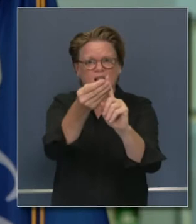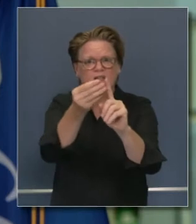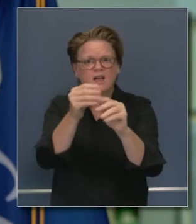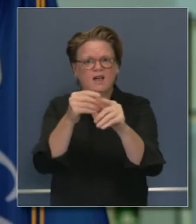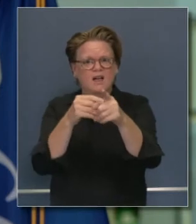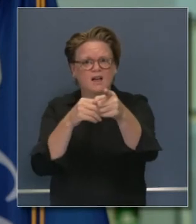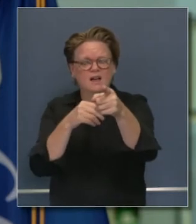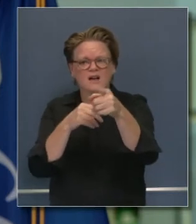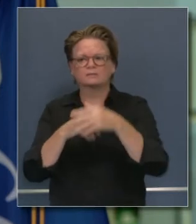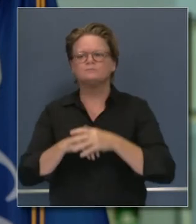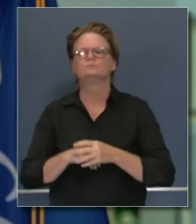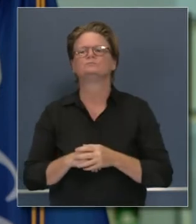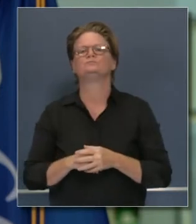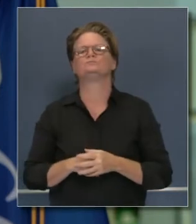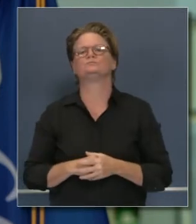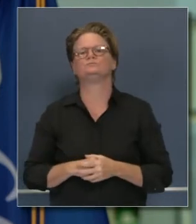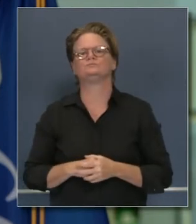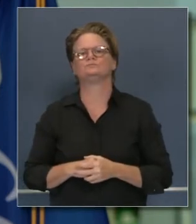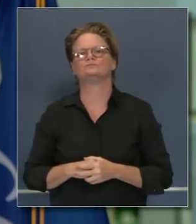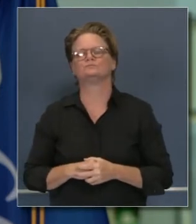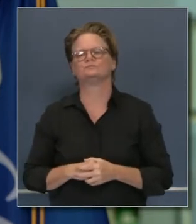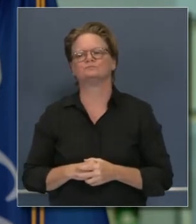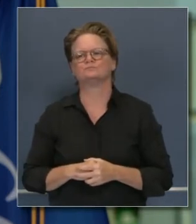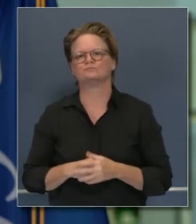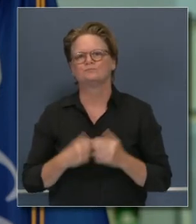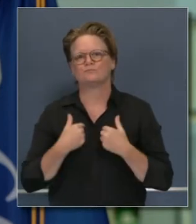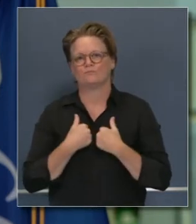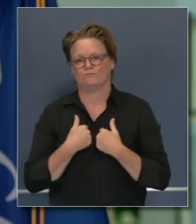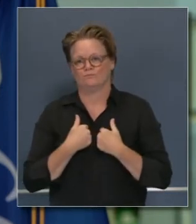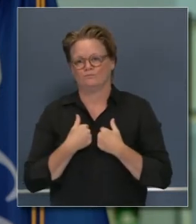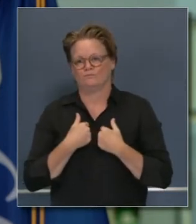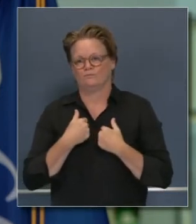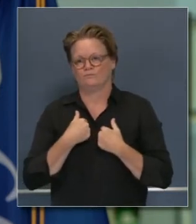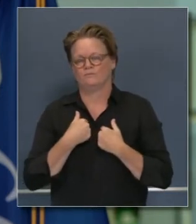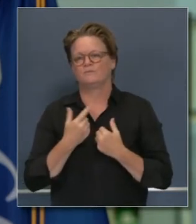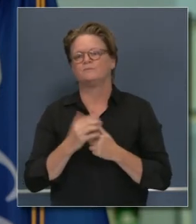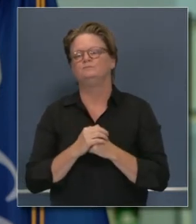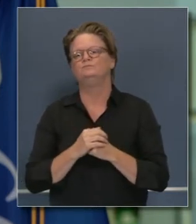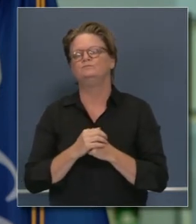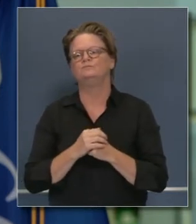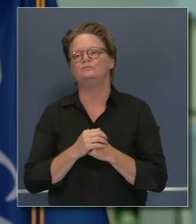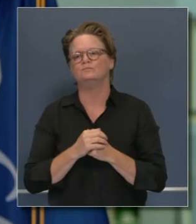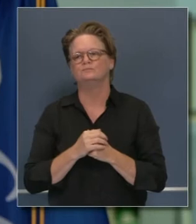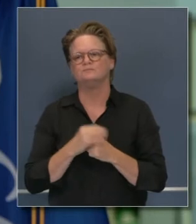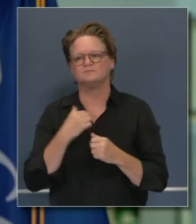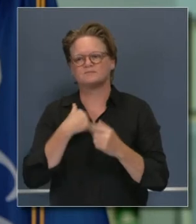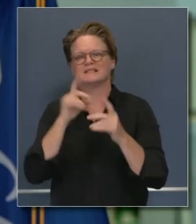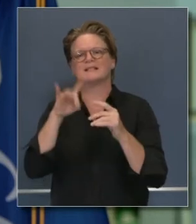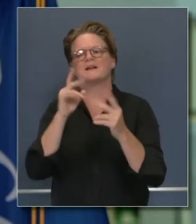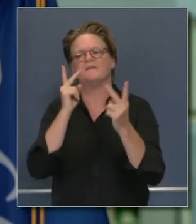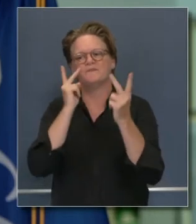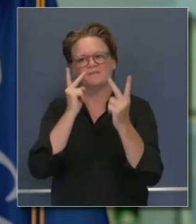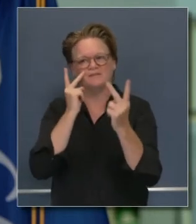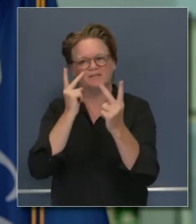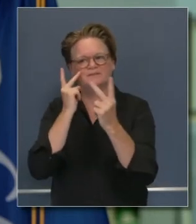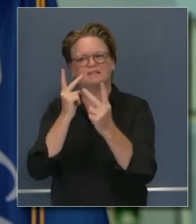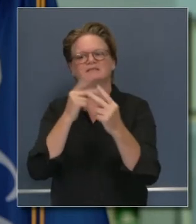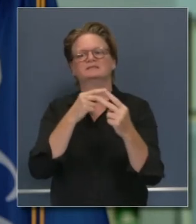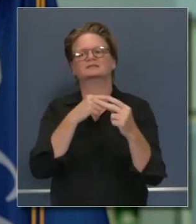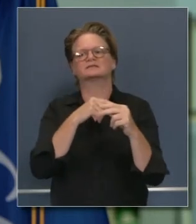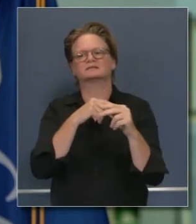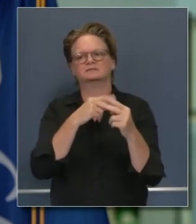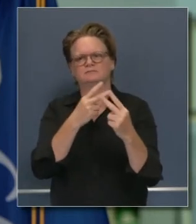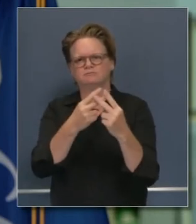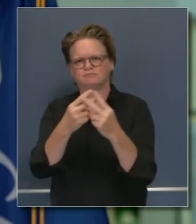no puedo comentar en cuanto a las pruebas que hay contemporáneamente pero como saben yo he visitado prisiones y